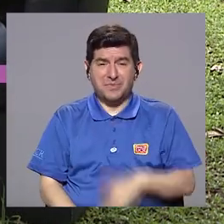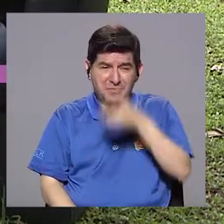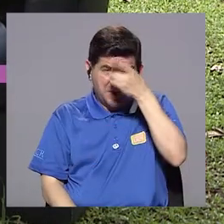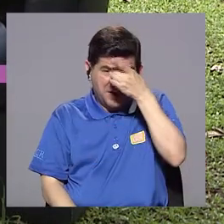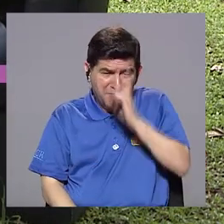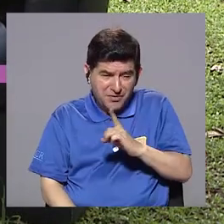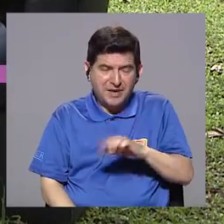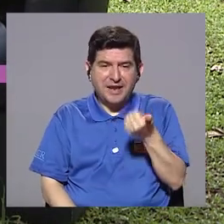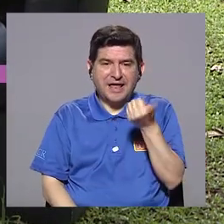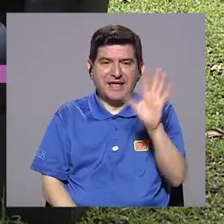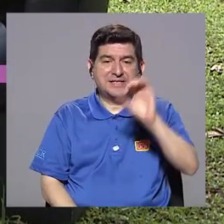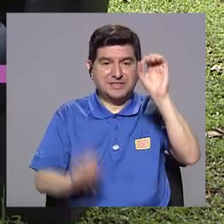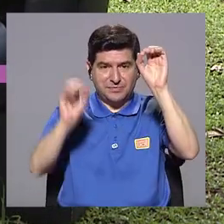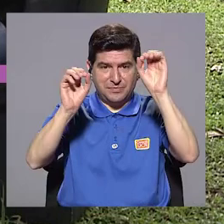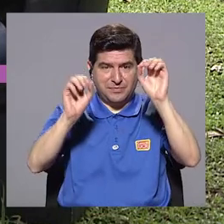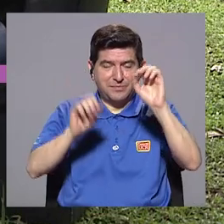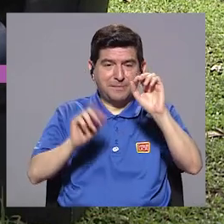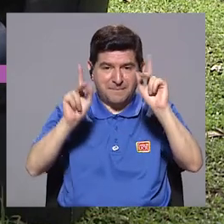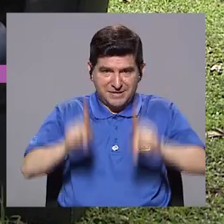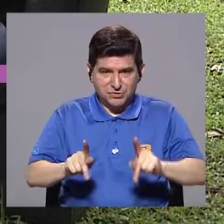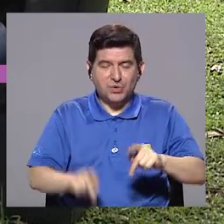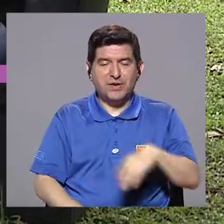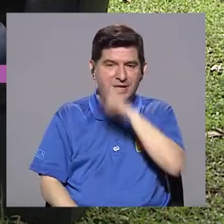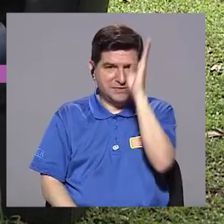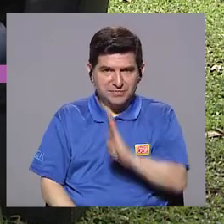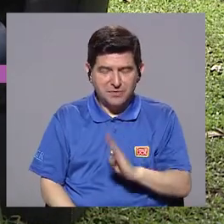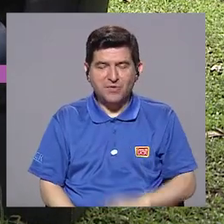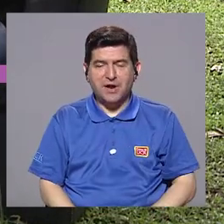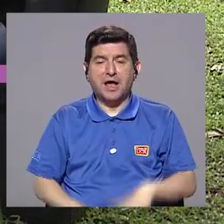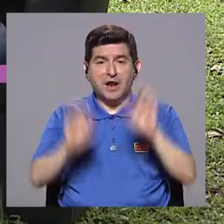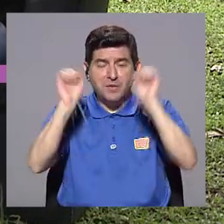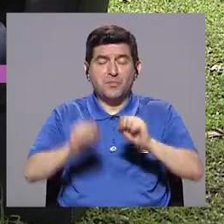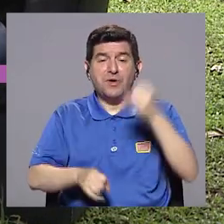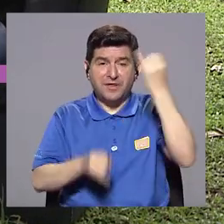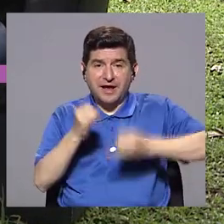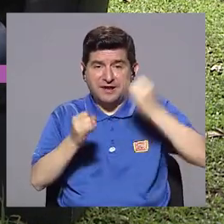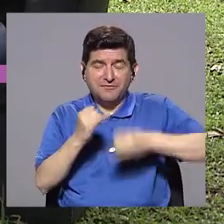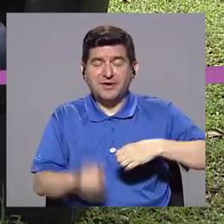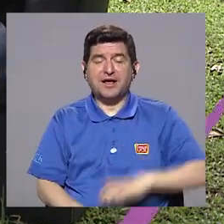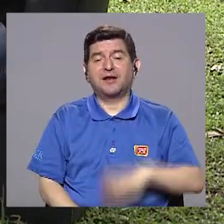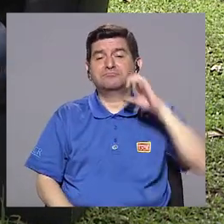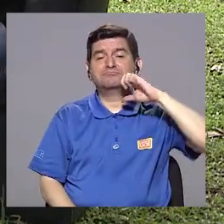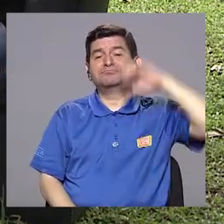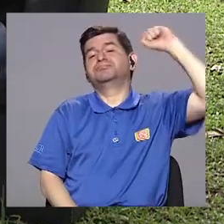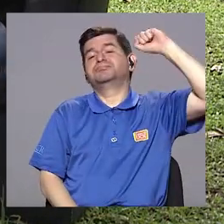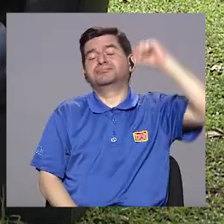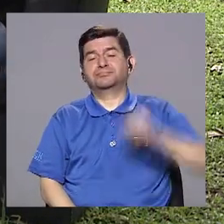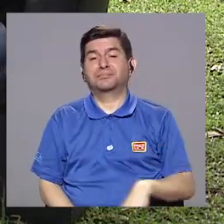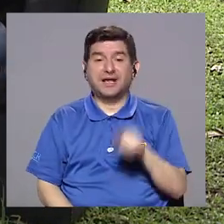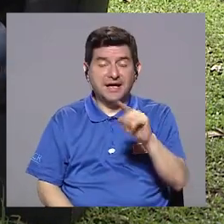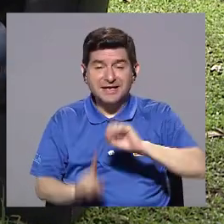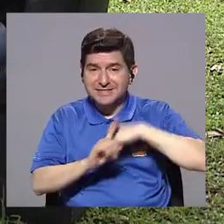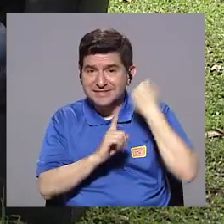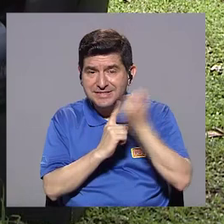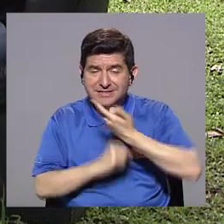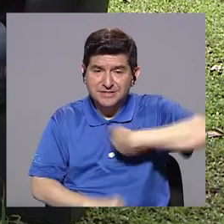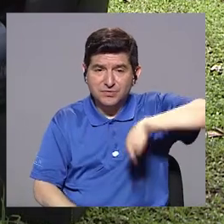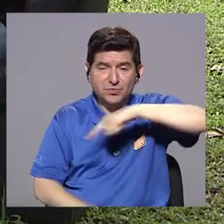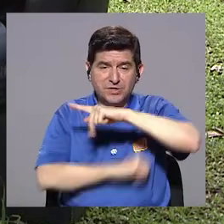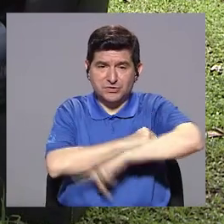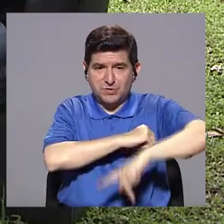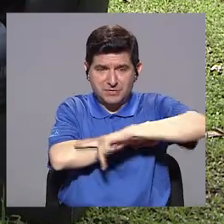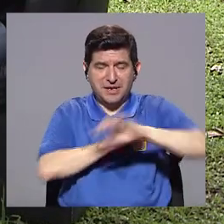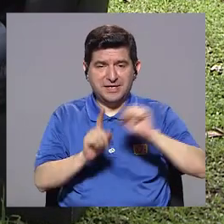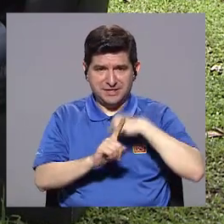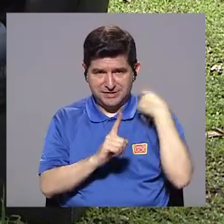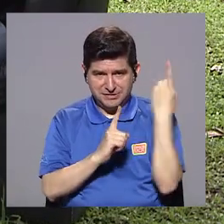depresión, un 15% de la gente que tiene bipolaridad, por estadística, puede terminar en suicidio. Y eso es algo que nosotros como país,